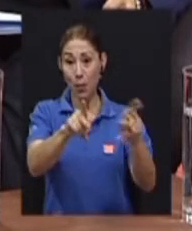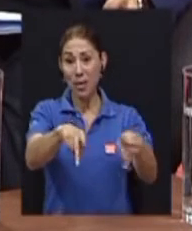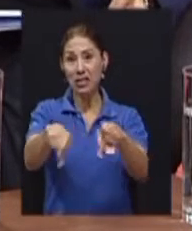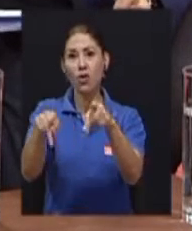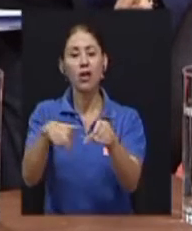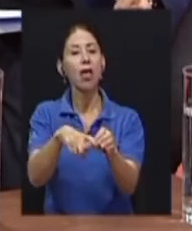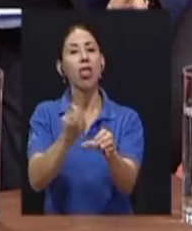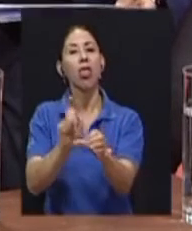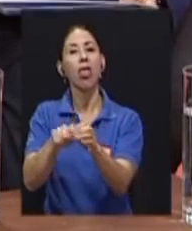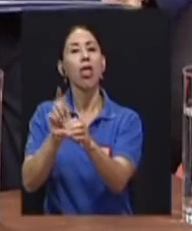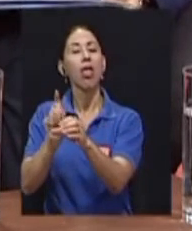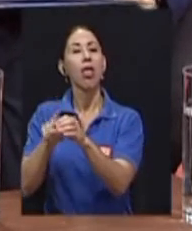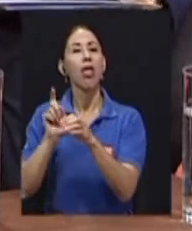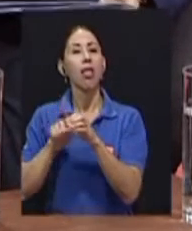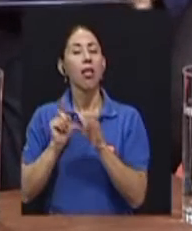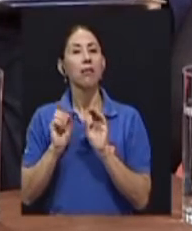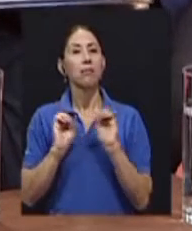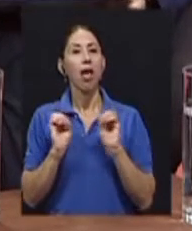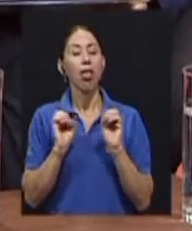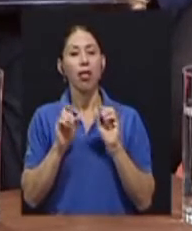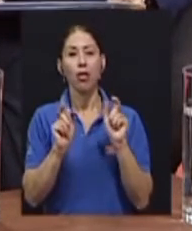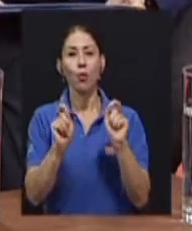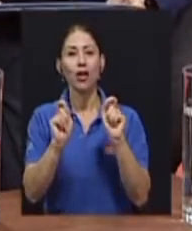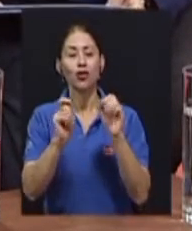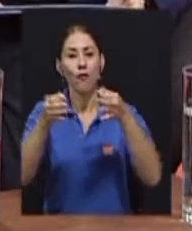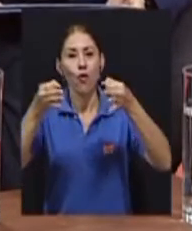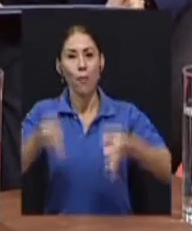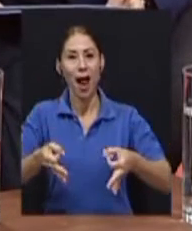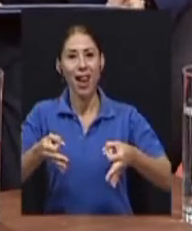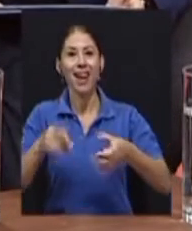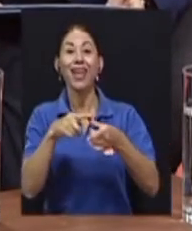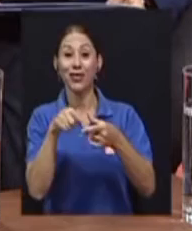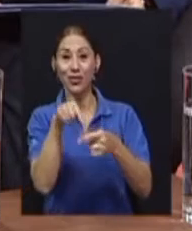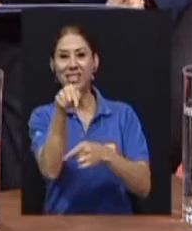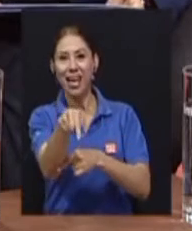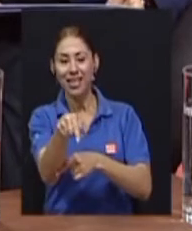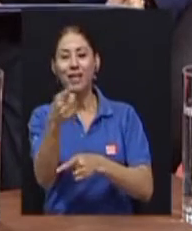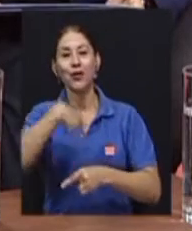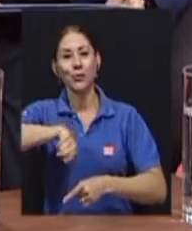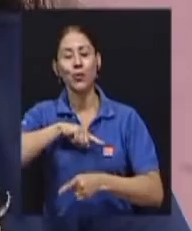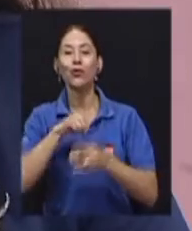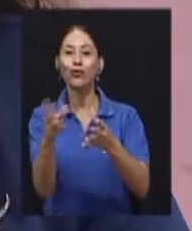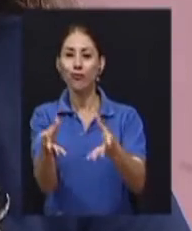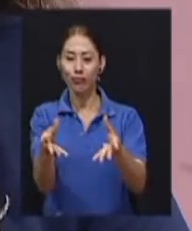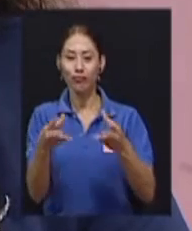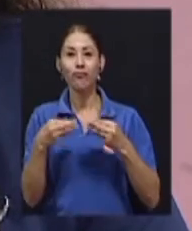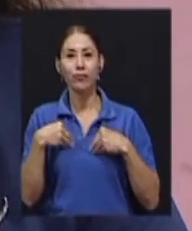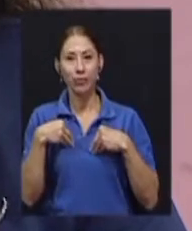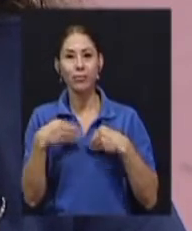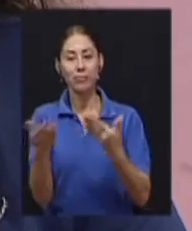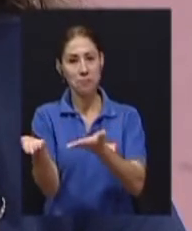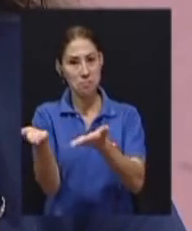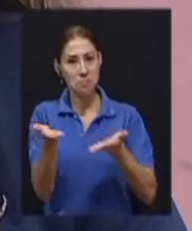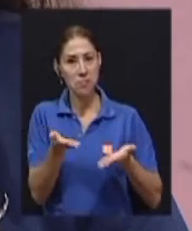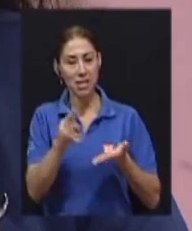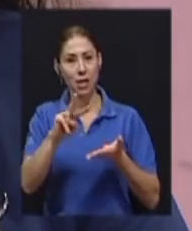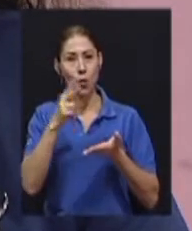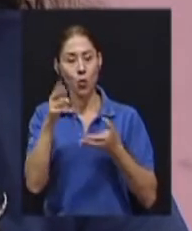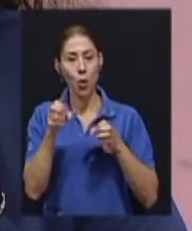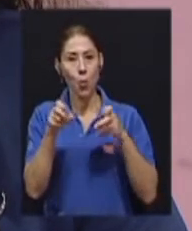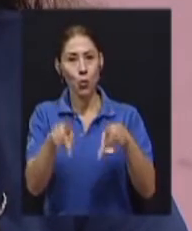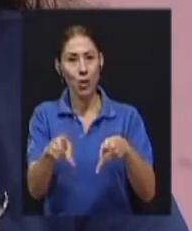formal por muchas necesidades y nosotros les damos una segunda oportunidad para que saquen una carrera técnica